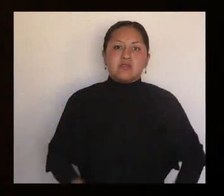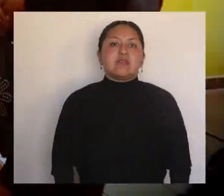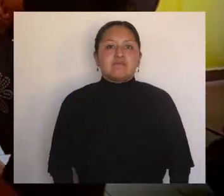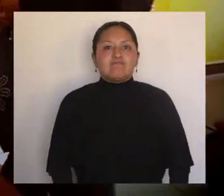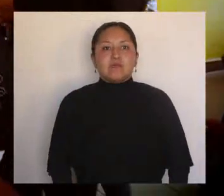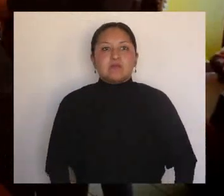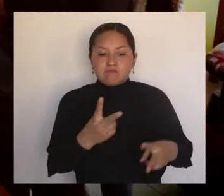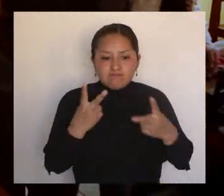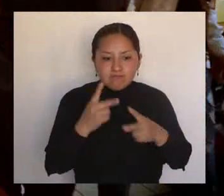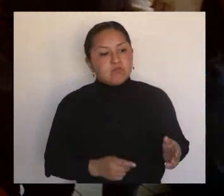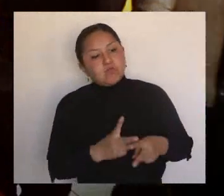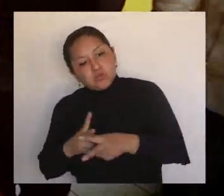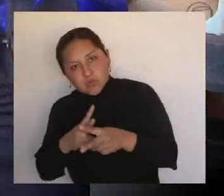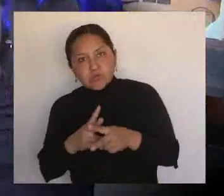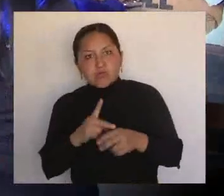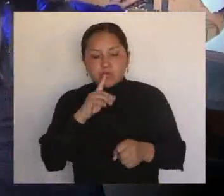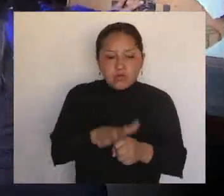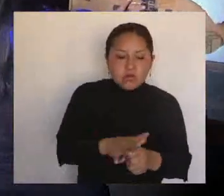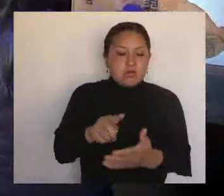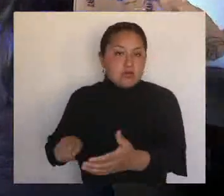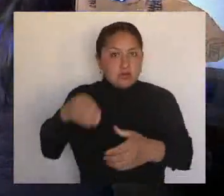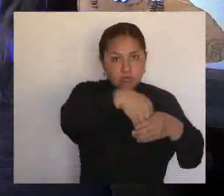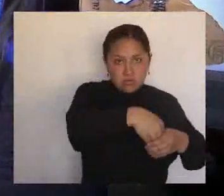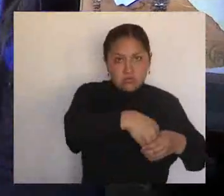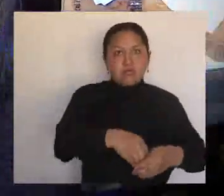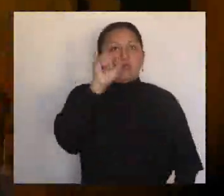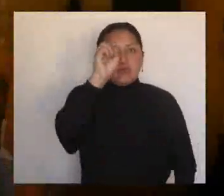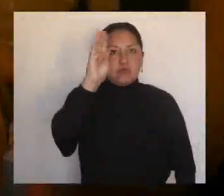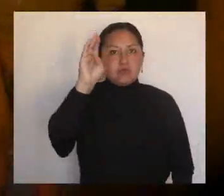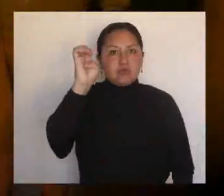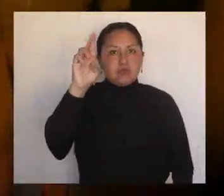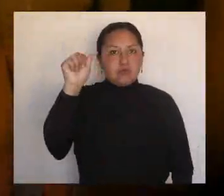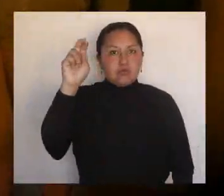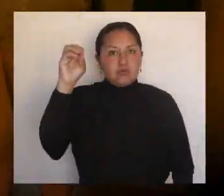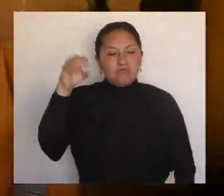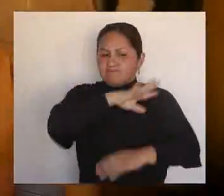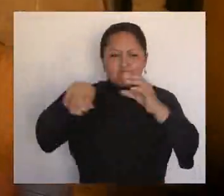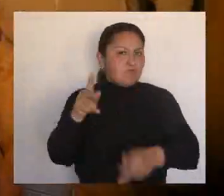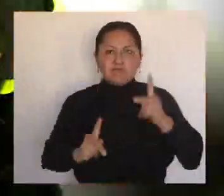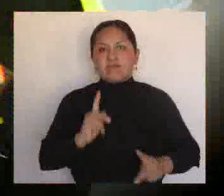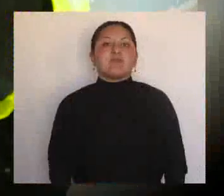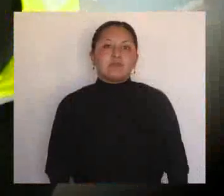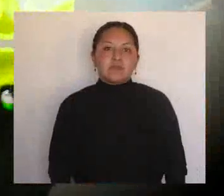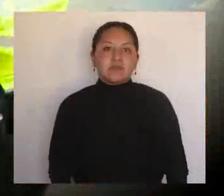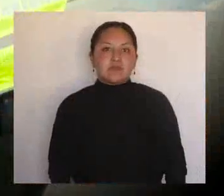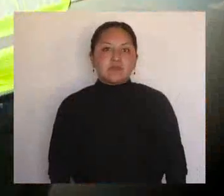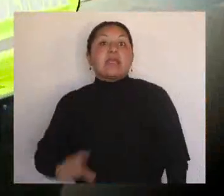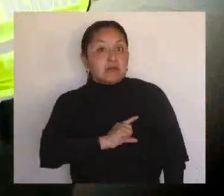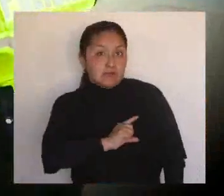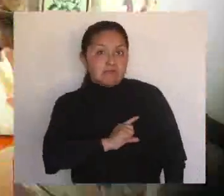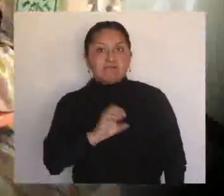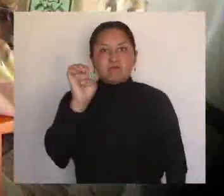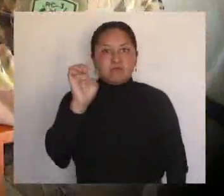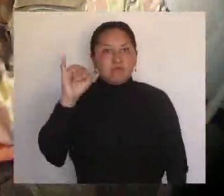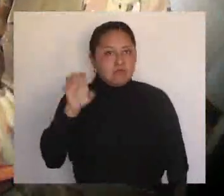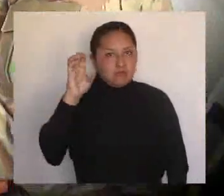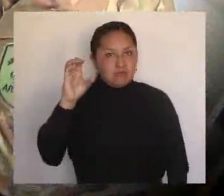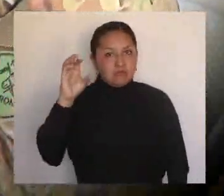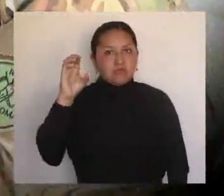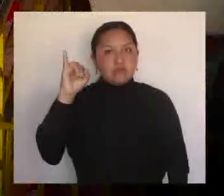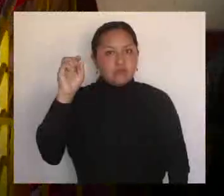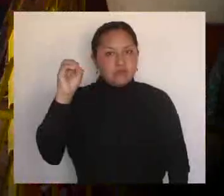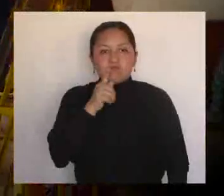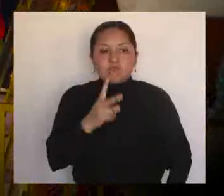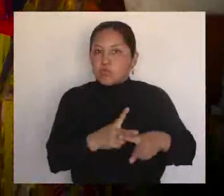su compromiso y cumplieron con la importante responsabilidad de garantizar el voto del soberano. A la policía y el ejército,